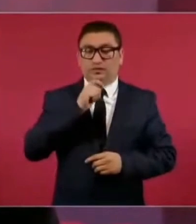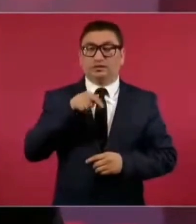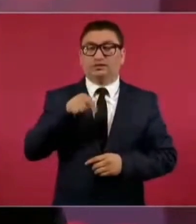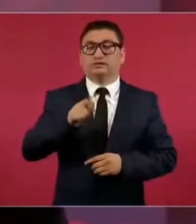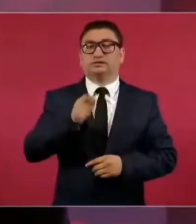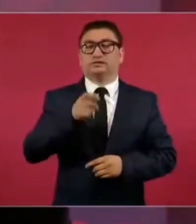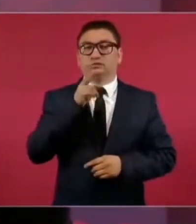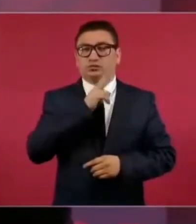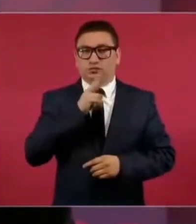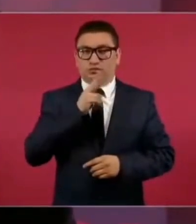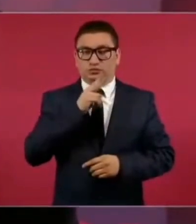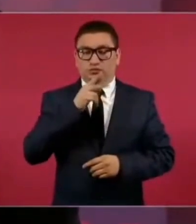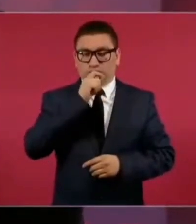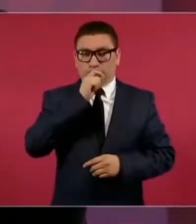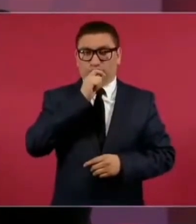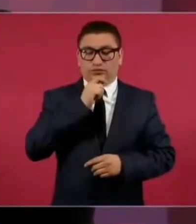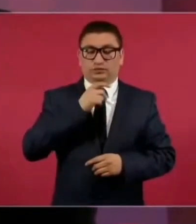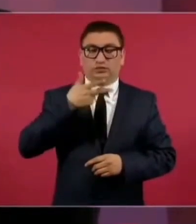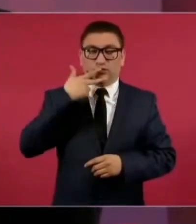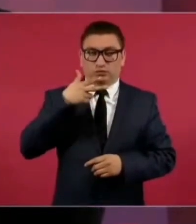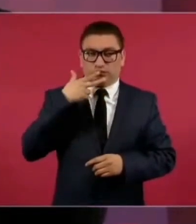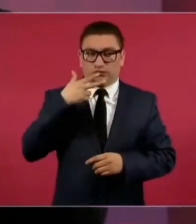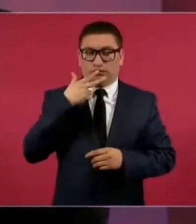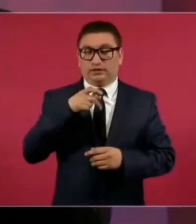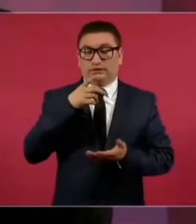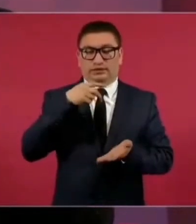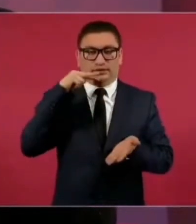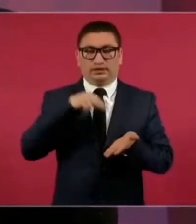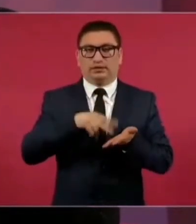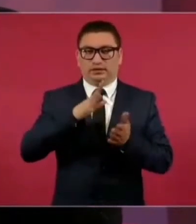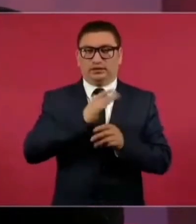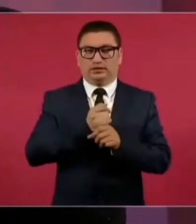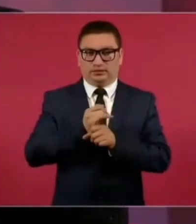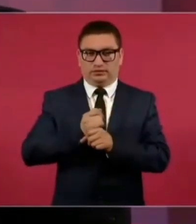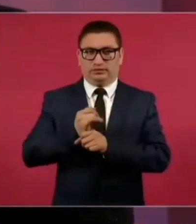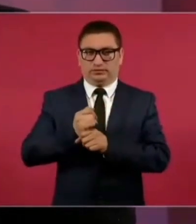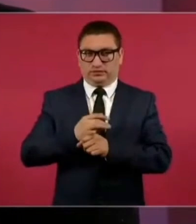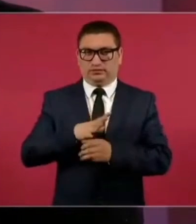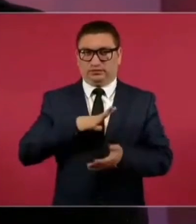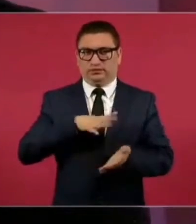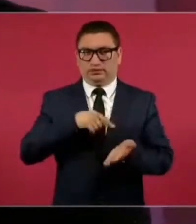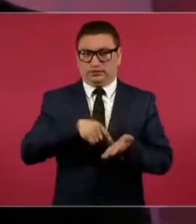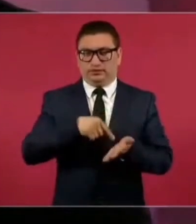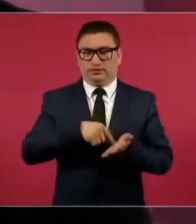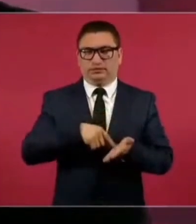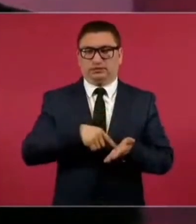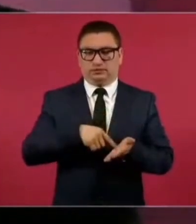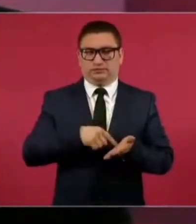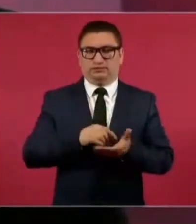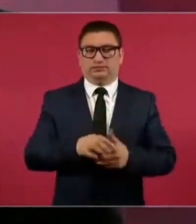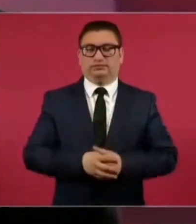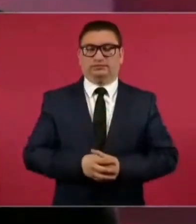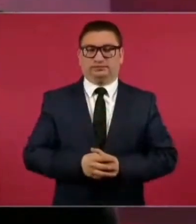está probado